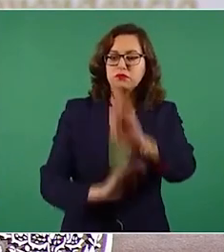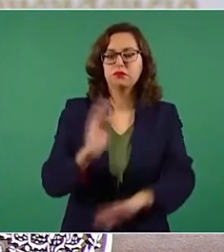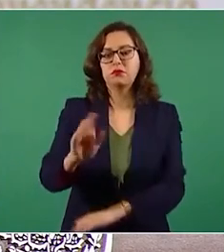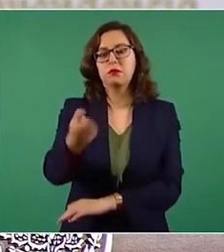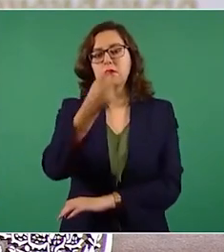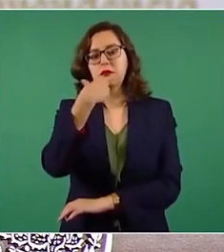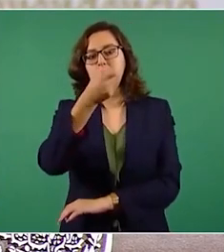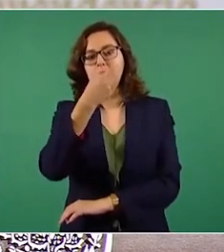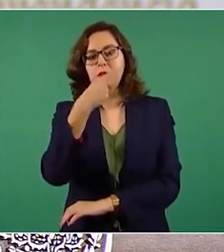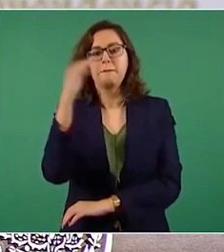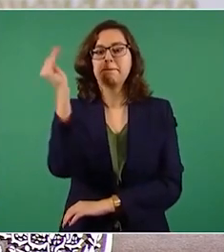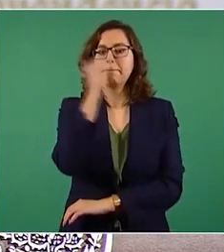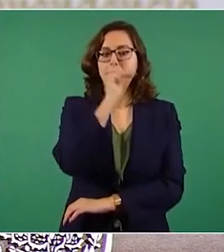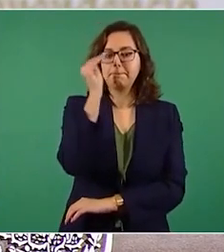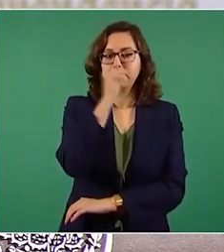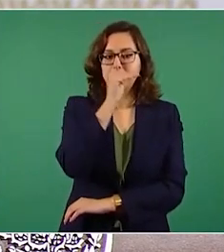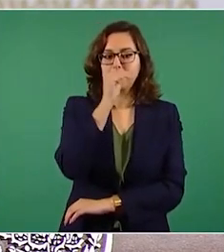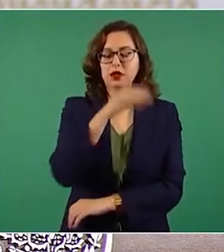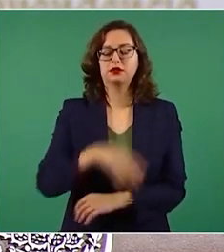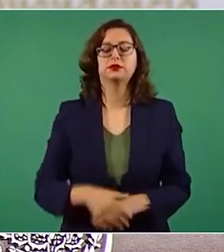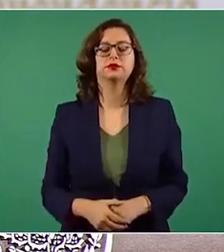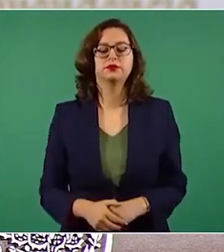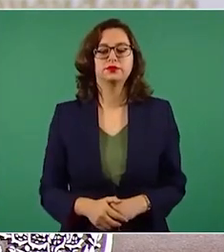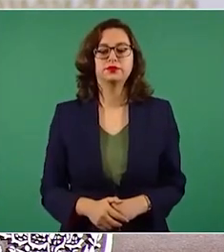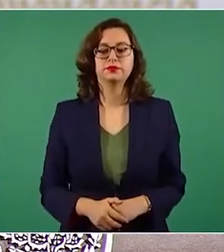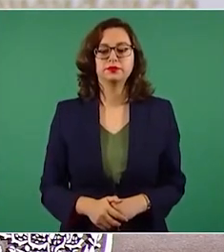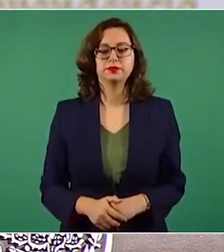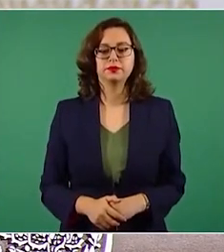gratuitos. Ya no